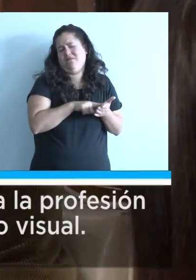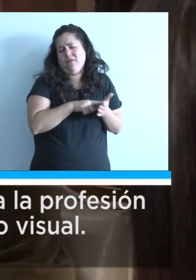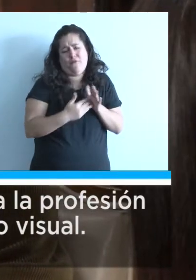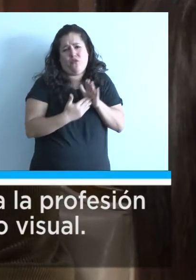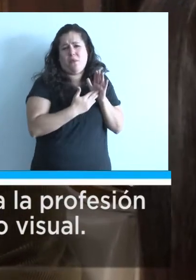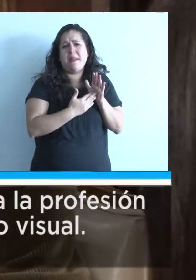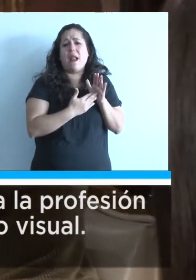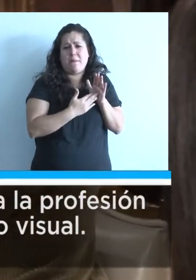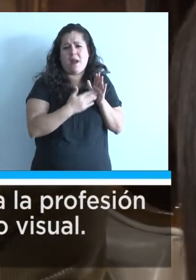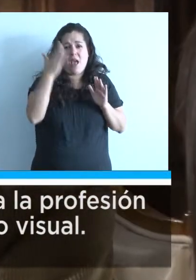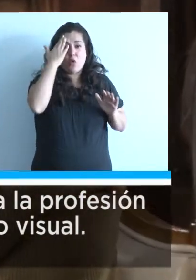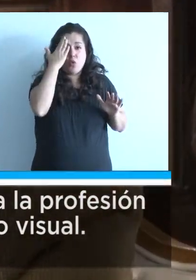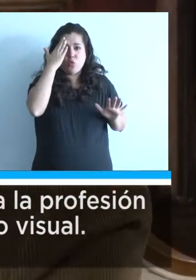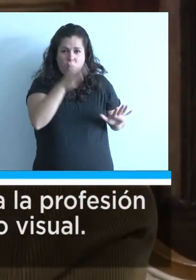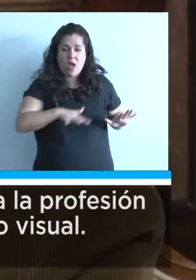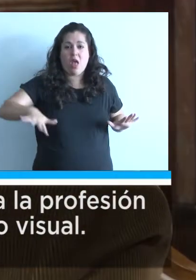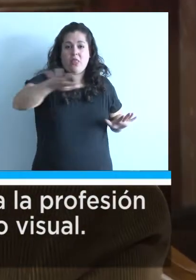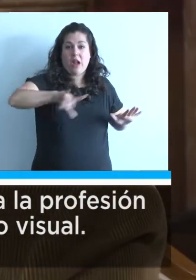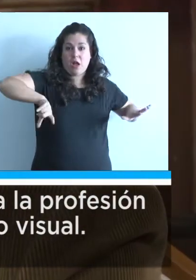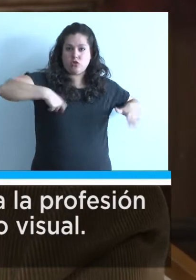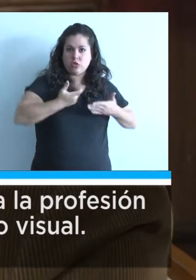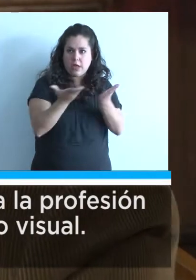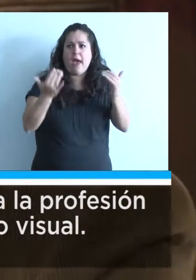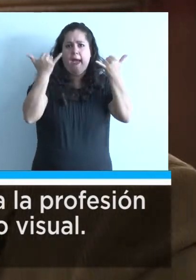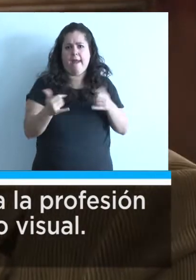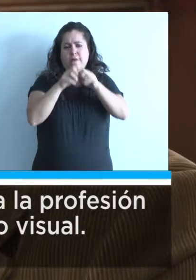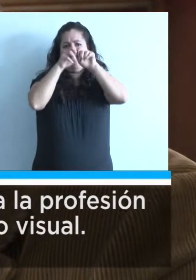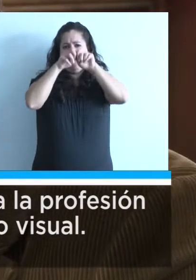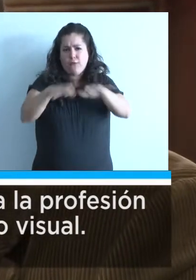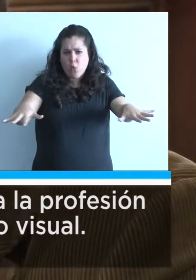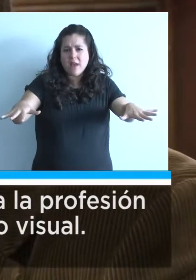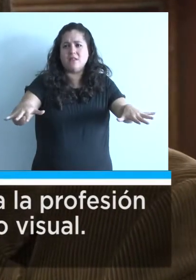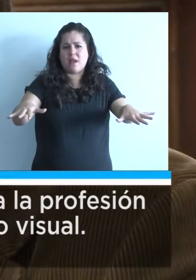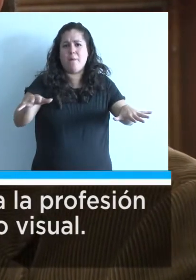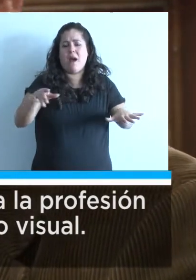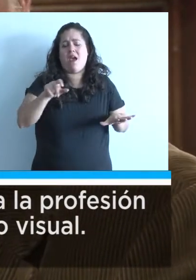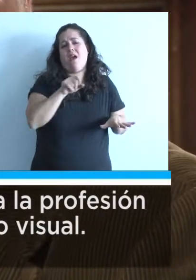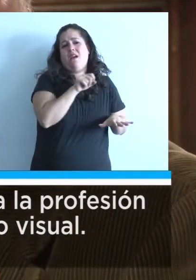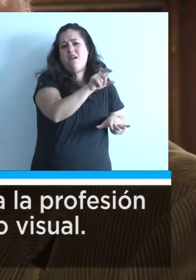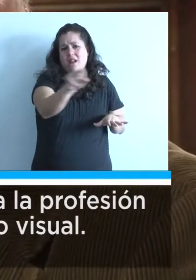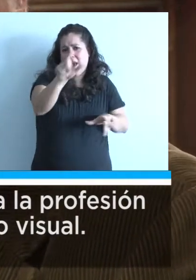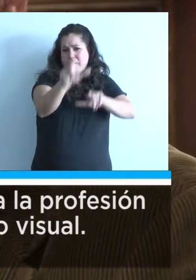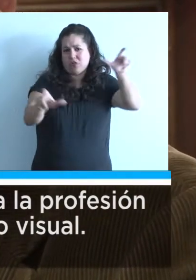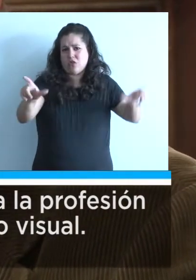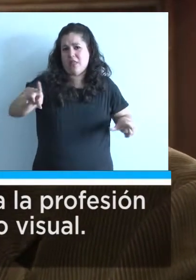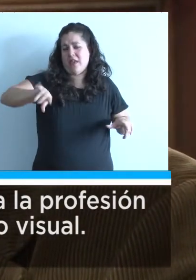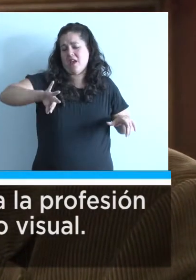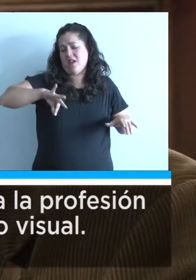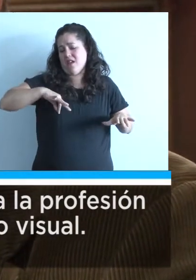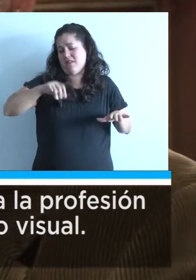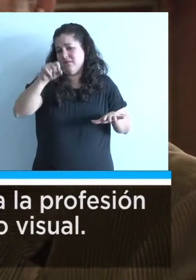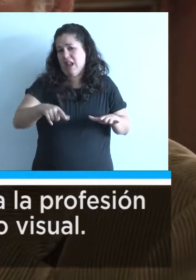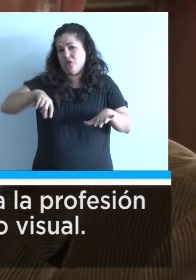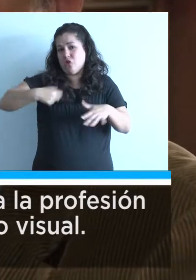notable a la cultura, que tienen una influencia tan decisiva en la vida de la sociedad, en su